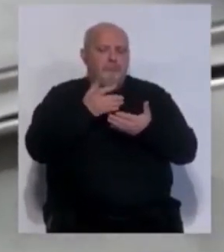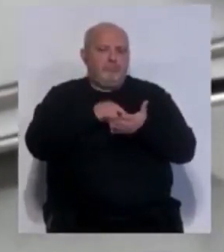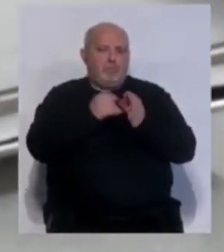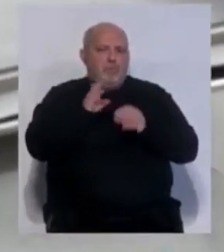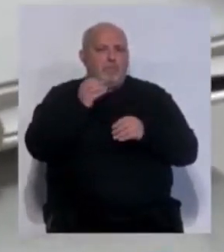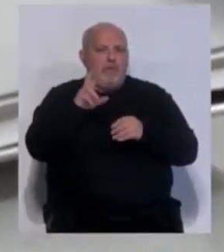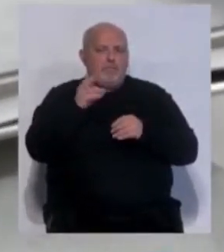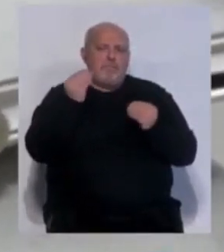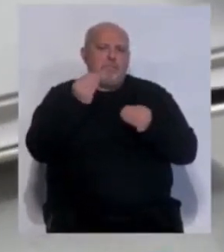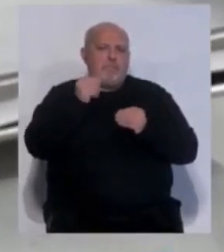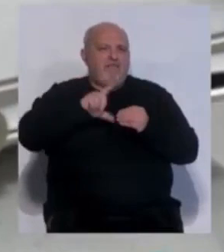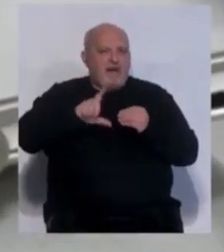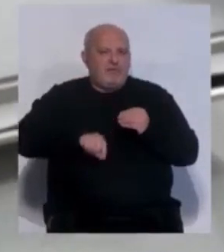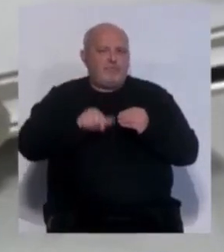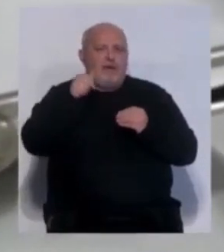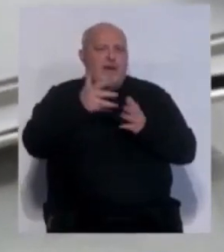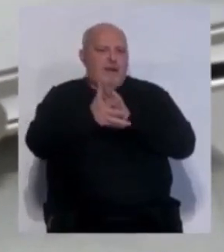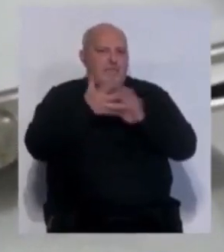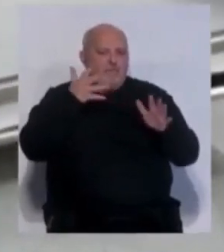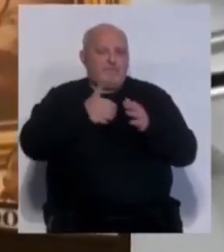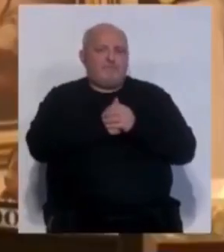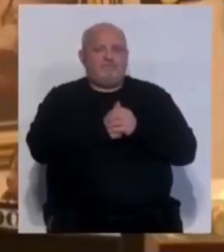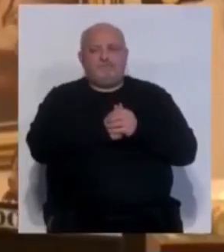igual que una PCR, pero muchísimo más barato, muchísimo más rápido.